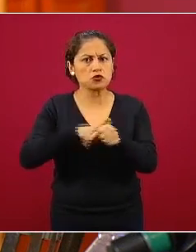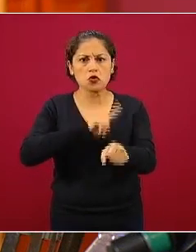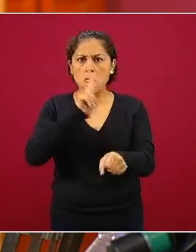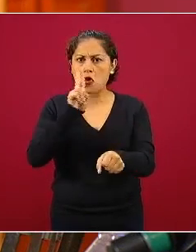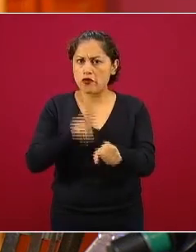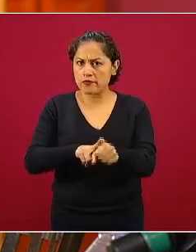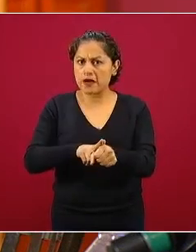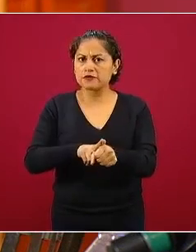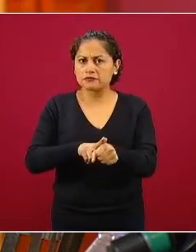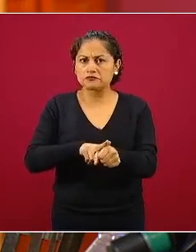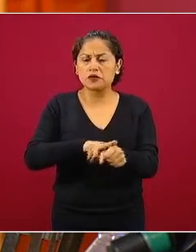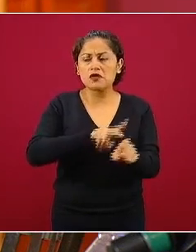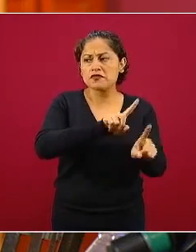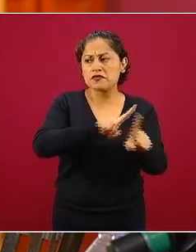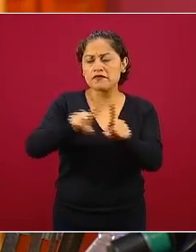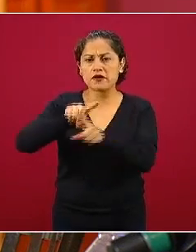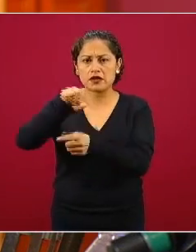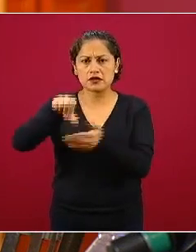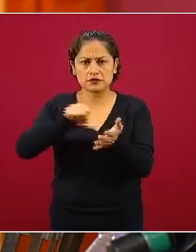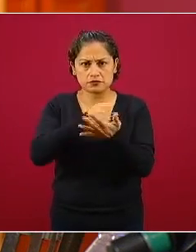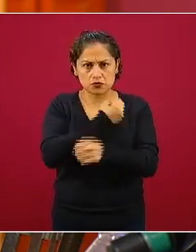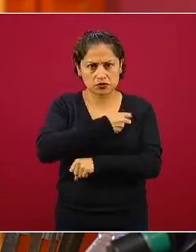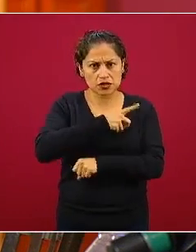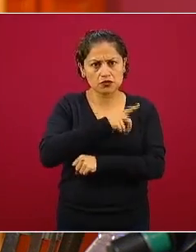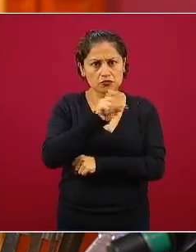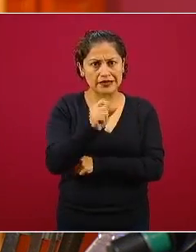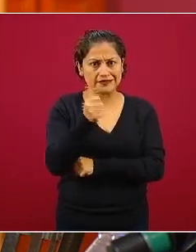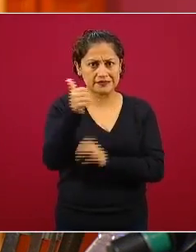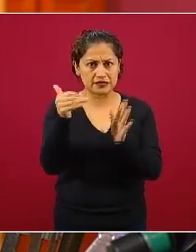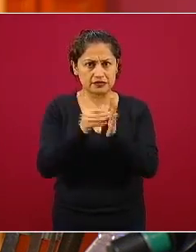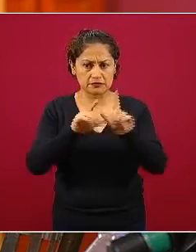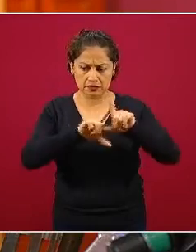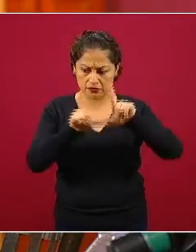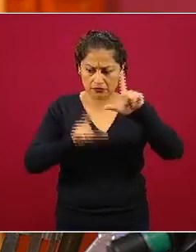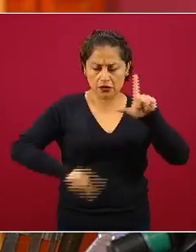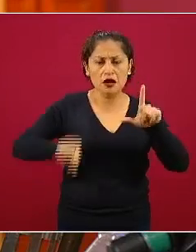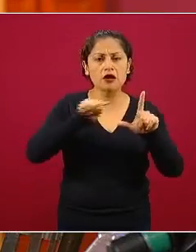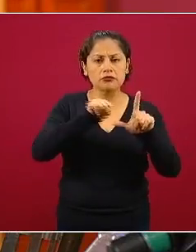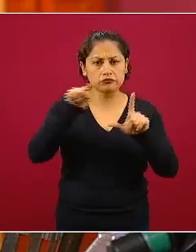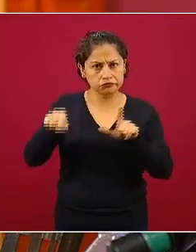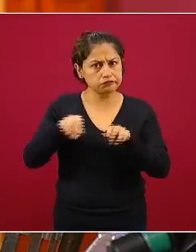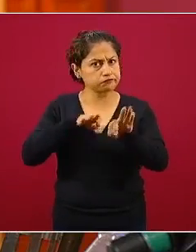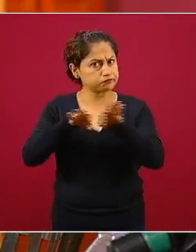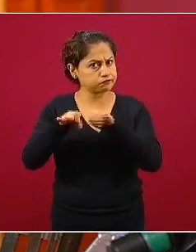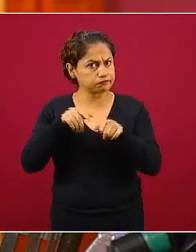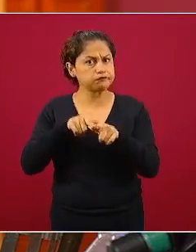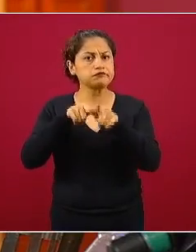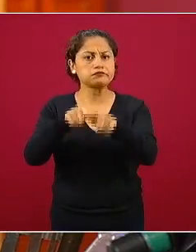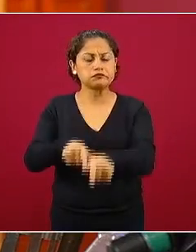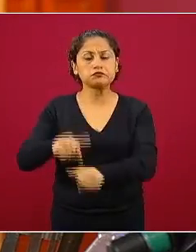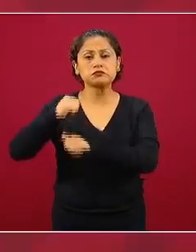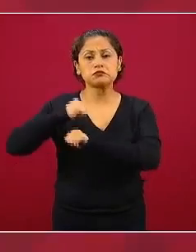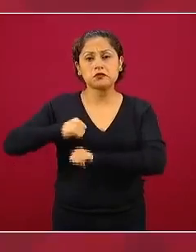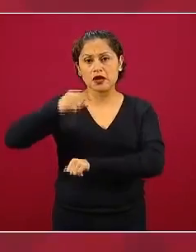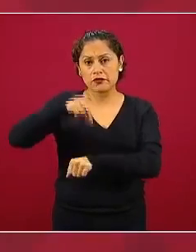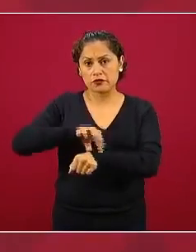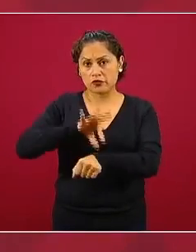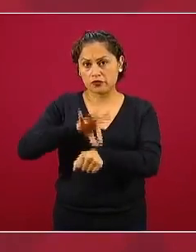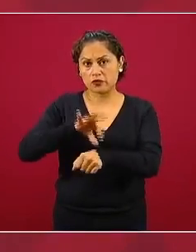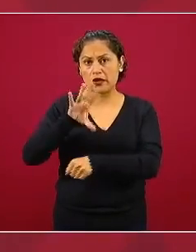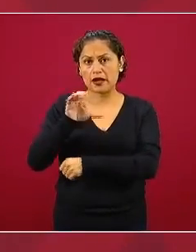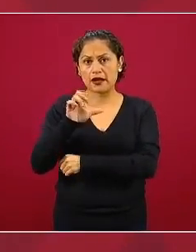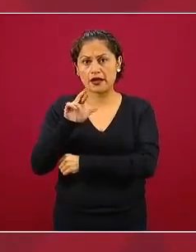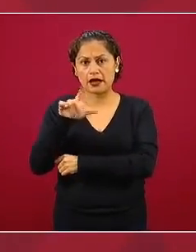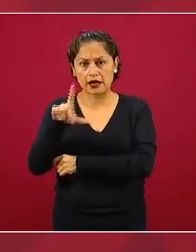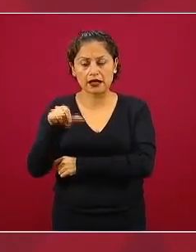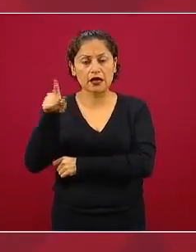26 mil unidades de salud incluyendo todos los centros de salud el programa nacional a cargo de la doctora Carla Berdychevsky directora del